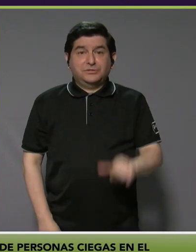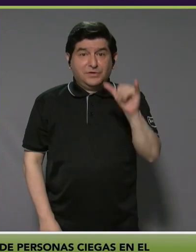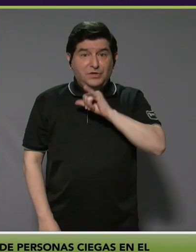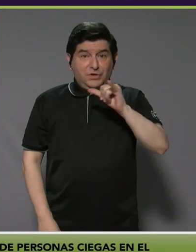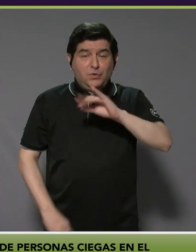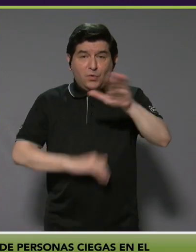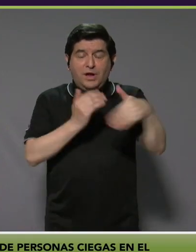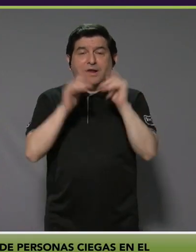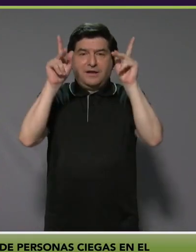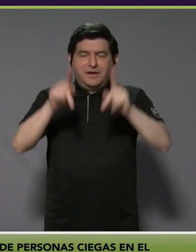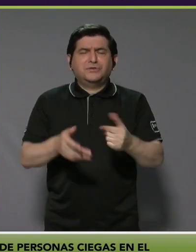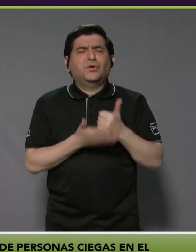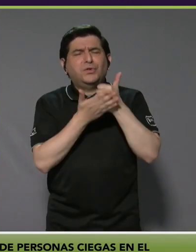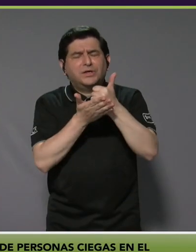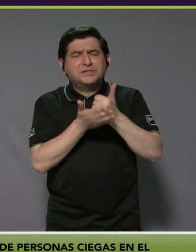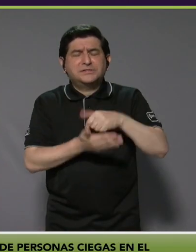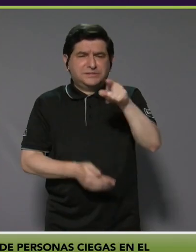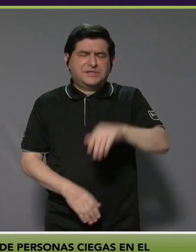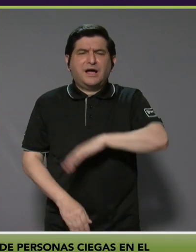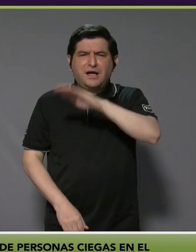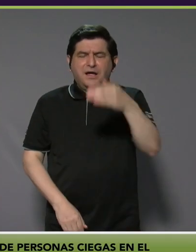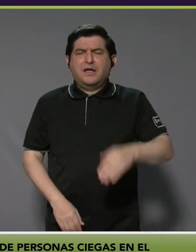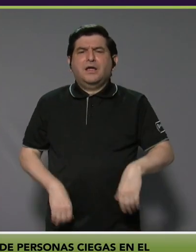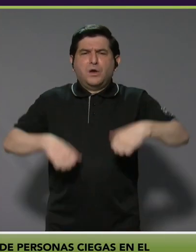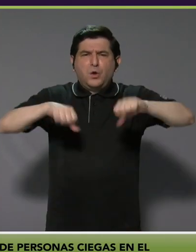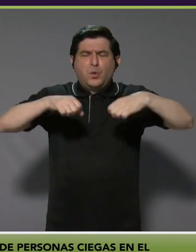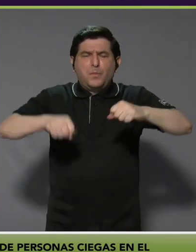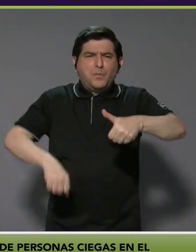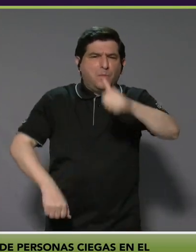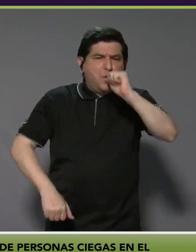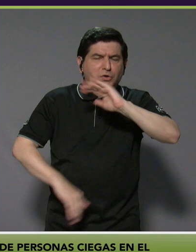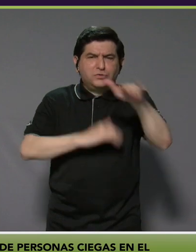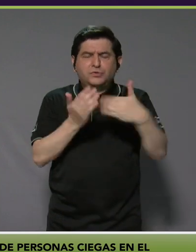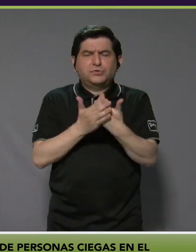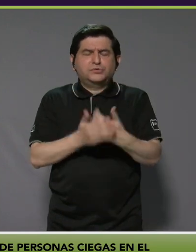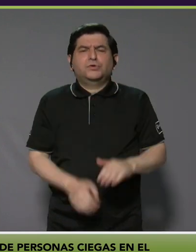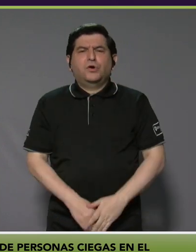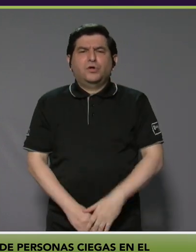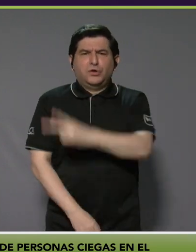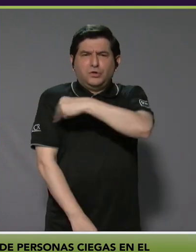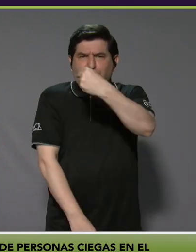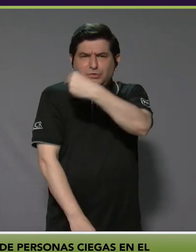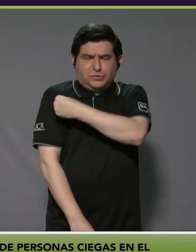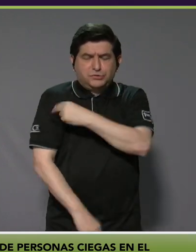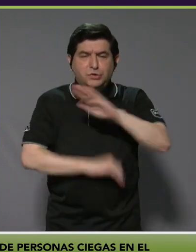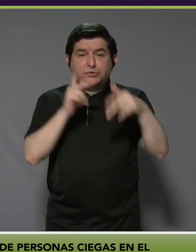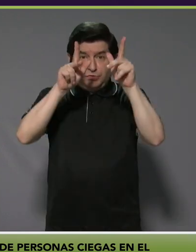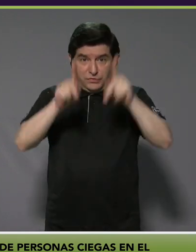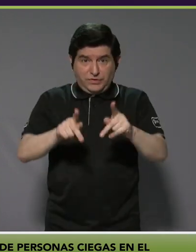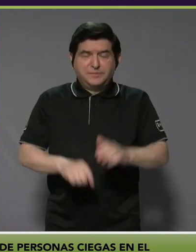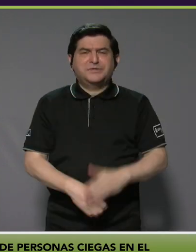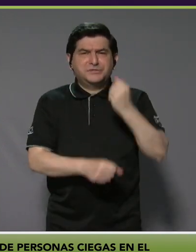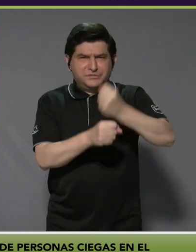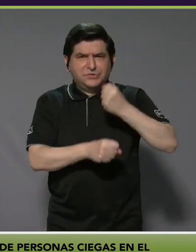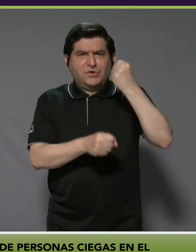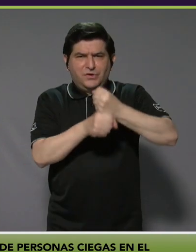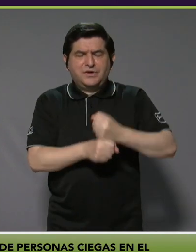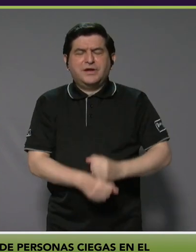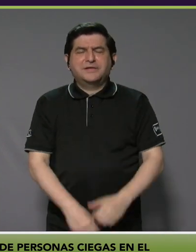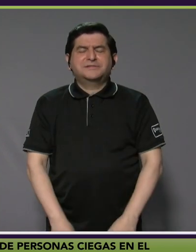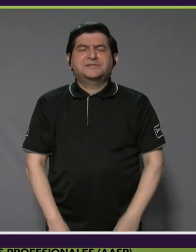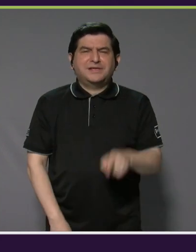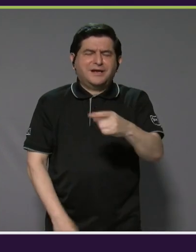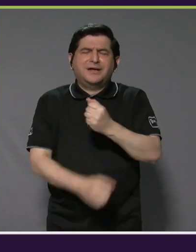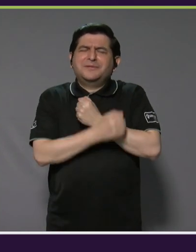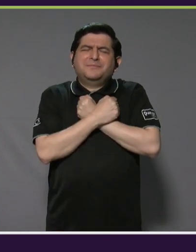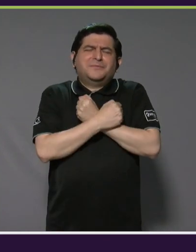a toda esa gente que nos ha ayudado en el agua con las motos de agua, a todos los socorristas, toda la gente que está trabajando aquí por amor al arte,